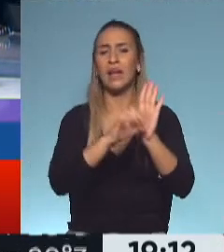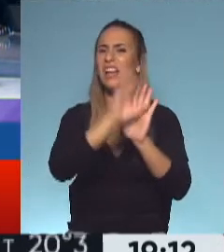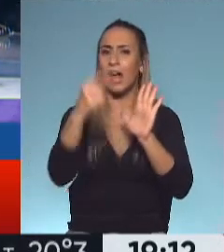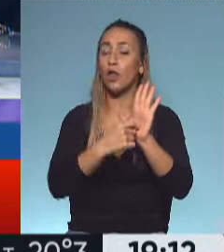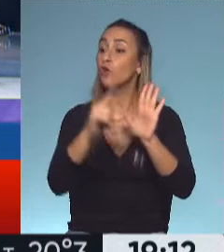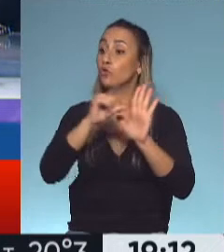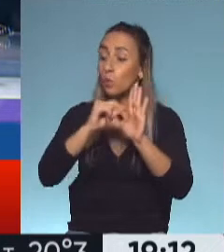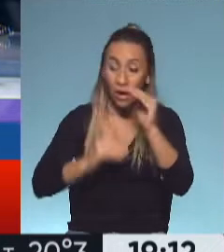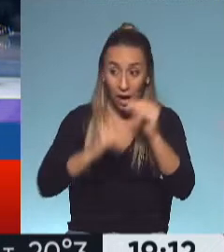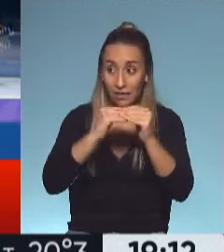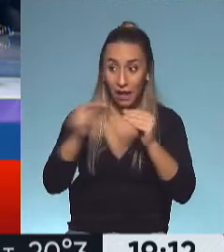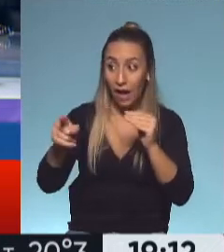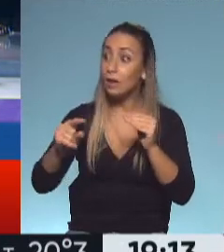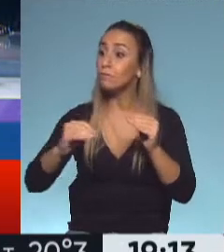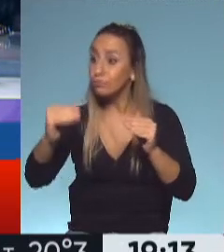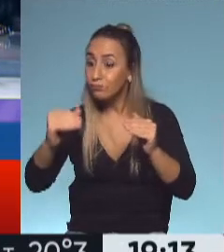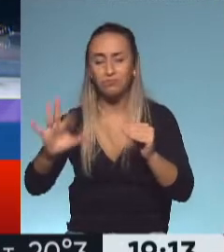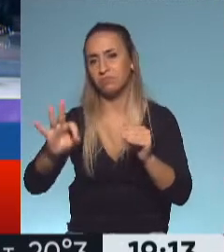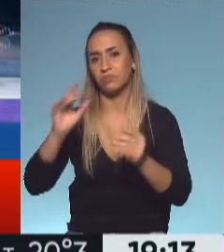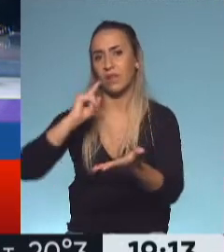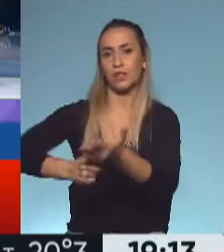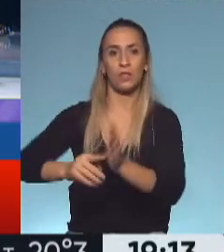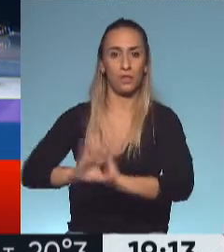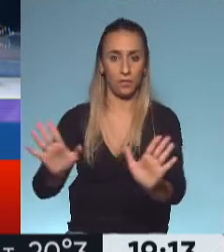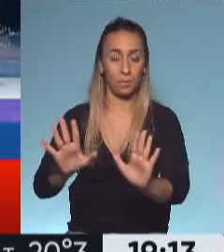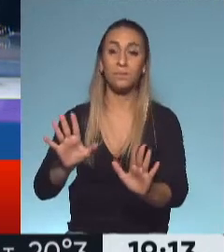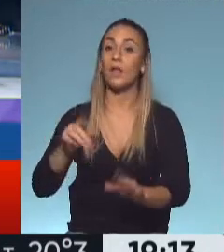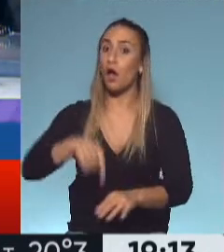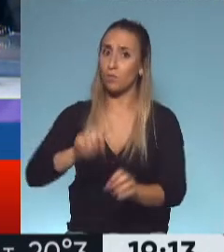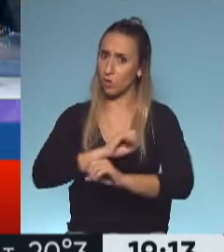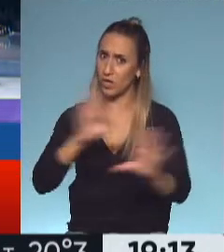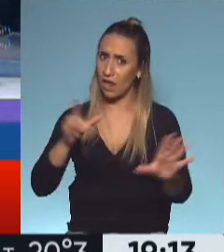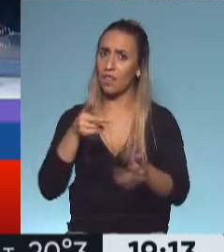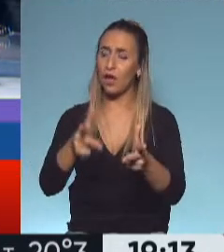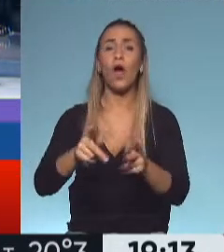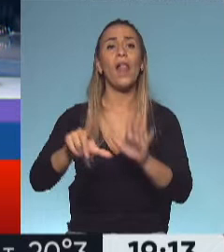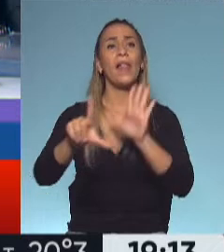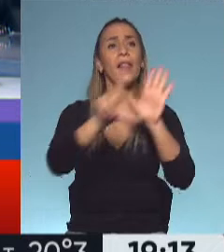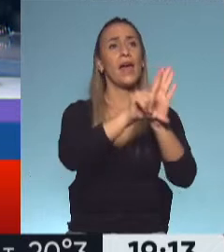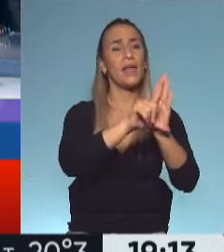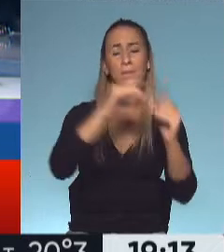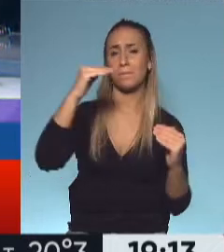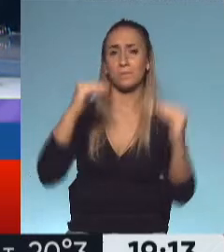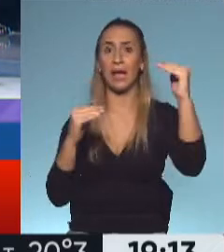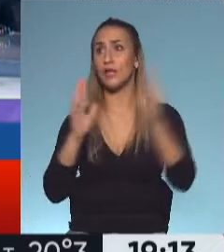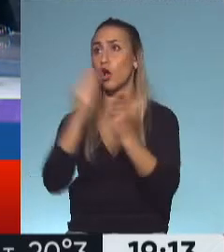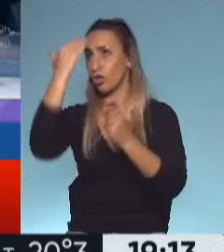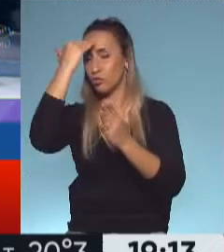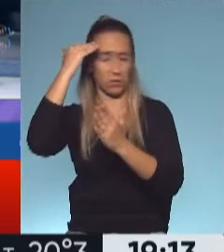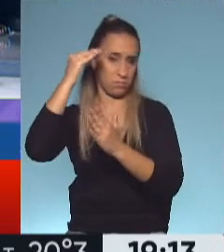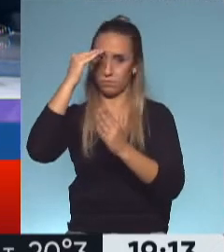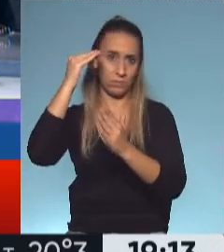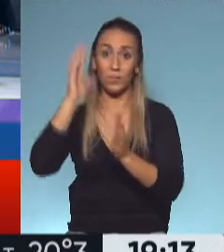taxativo. Dijo, ninguna ley puede ir por encima de la Constitución y la Constitución marca la autonomía de la Ciudad de Buenos Aires.